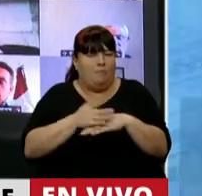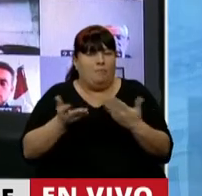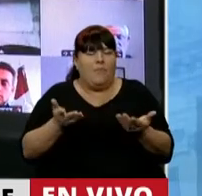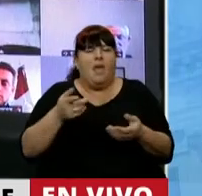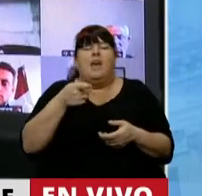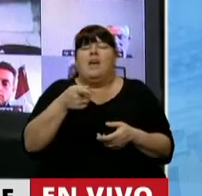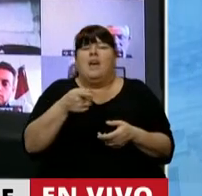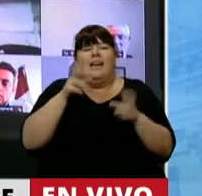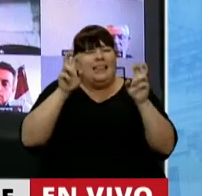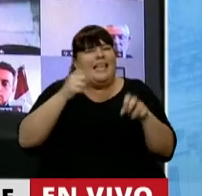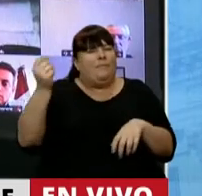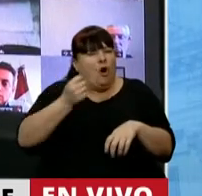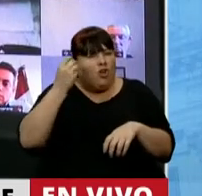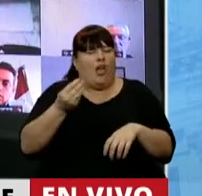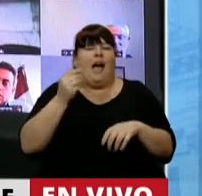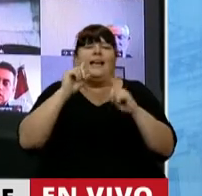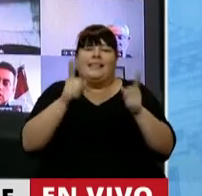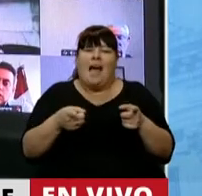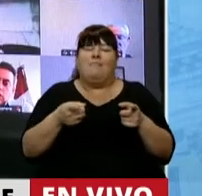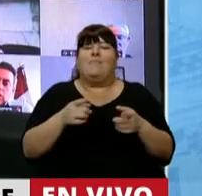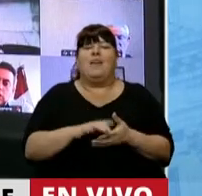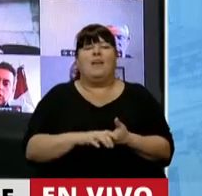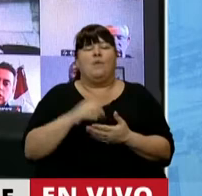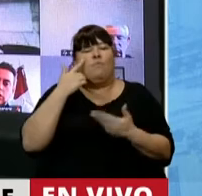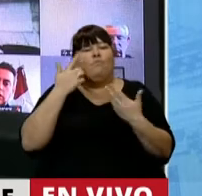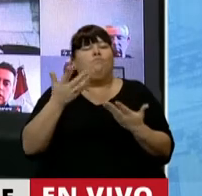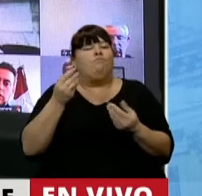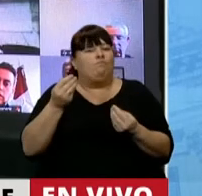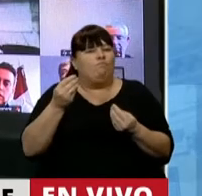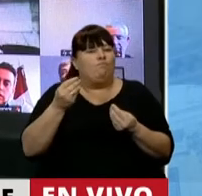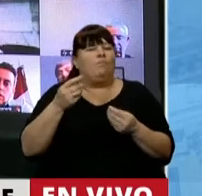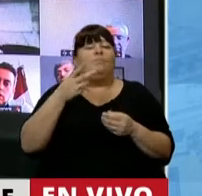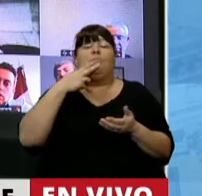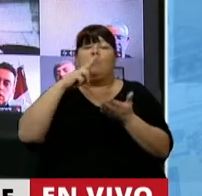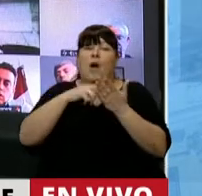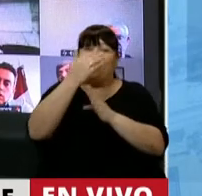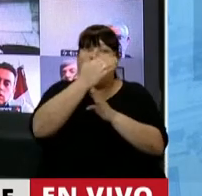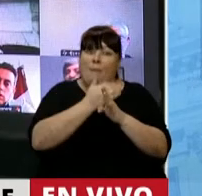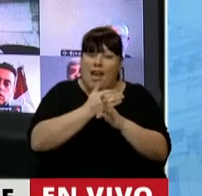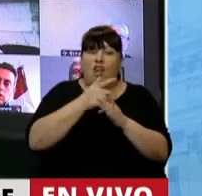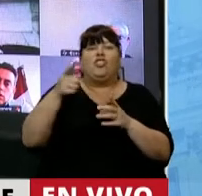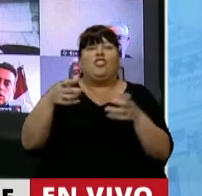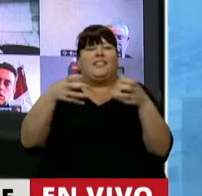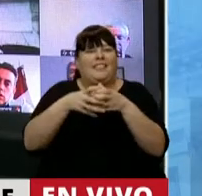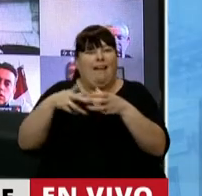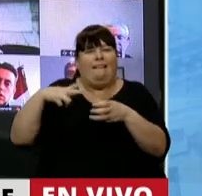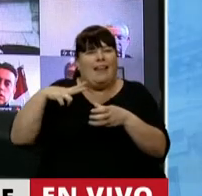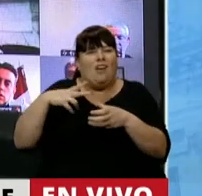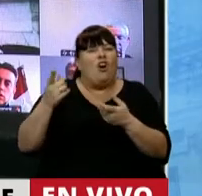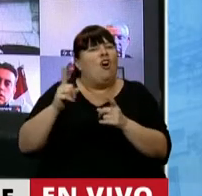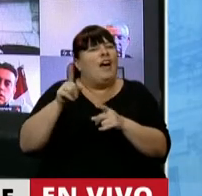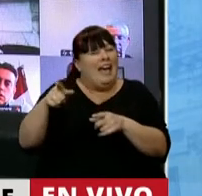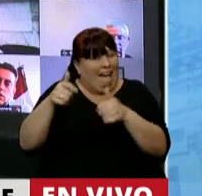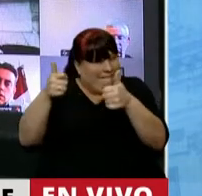Y es un tema importante que también nos muestra que la baja impositiva sobre los sectores concentrados no